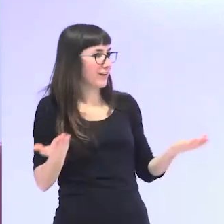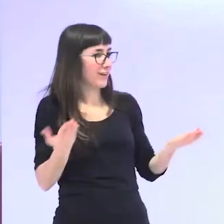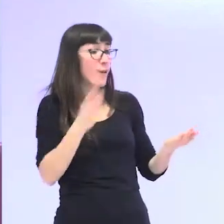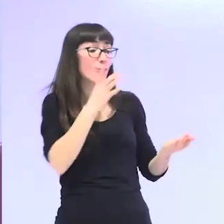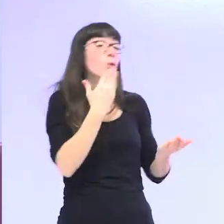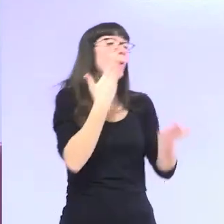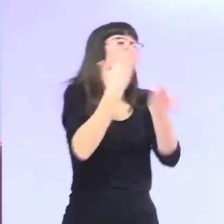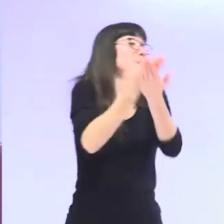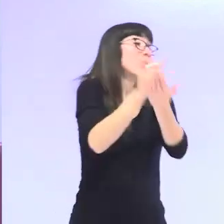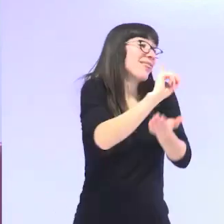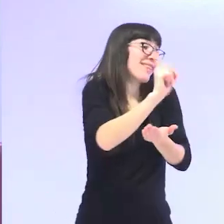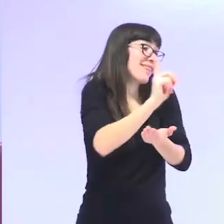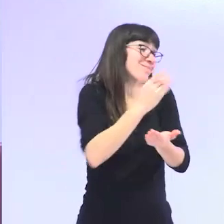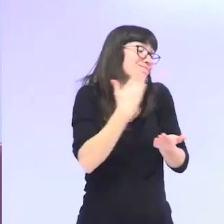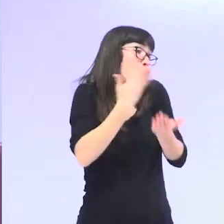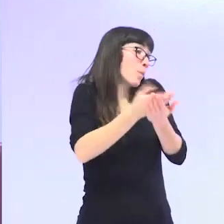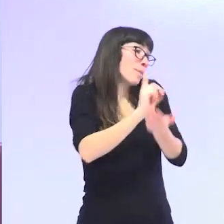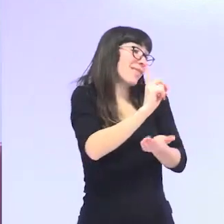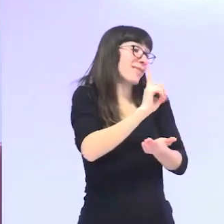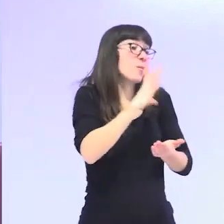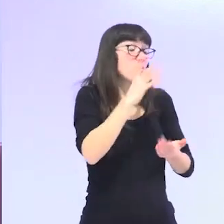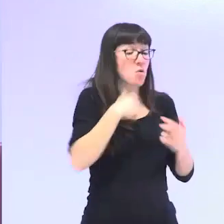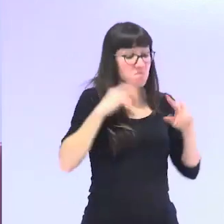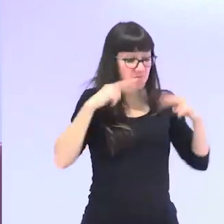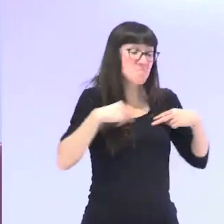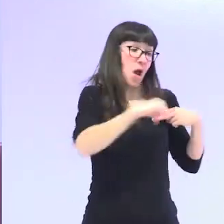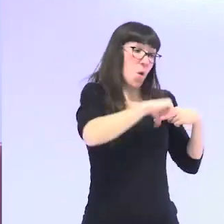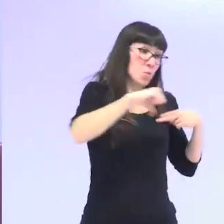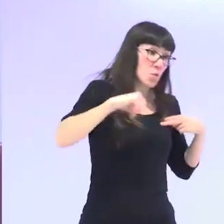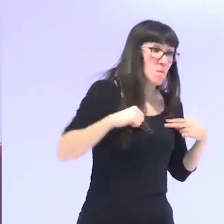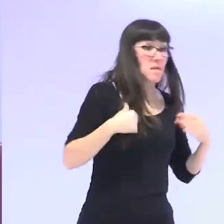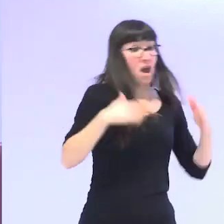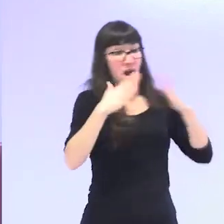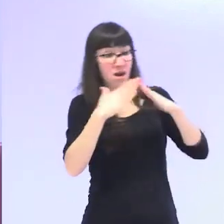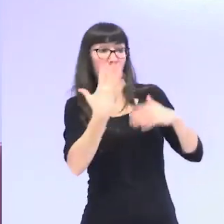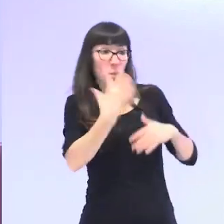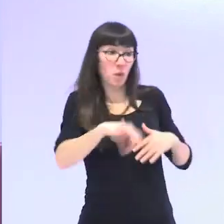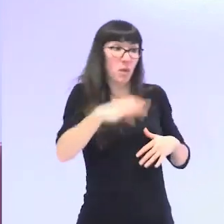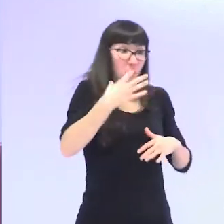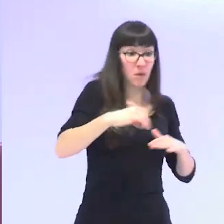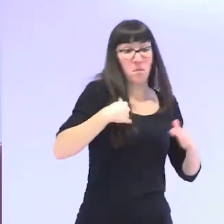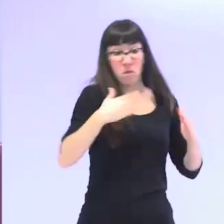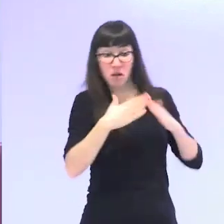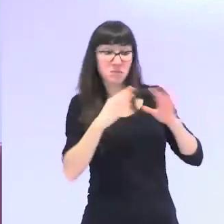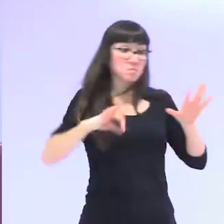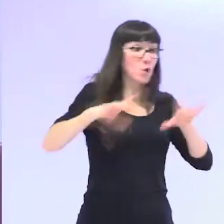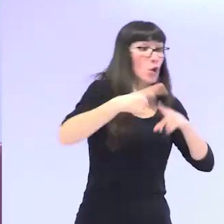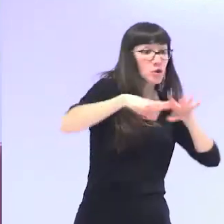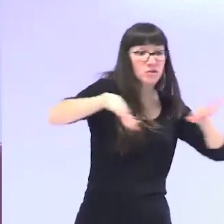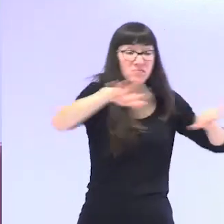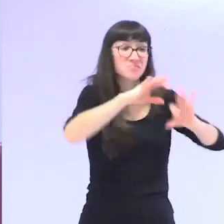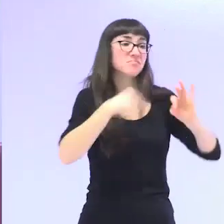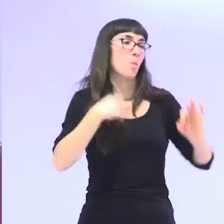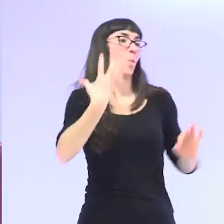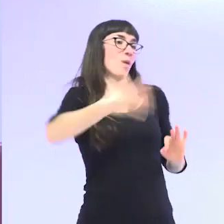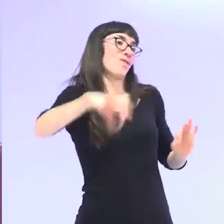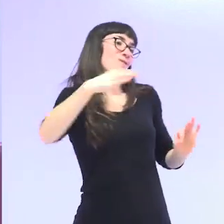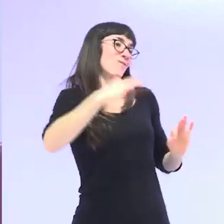lo piden porque son tienen mayor autonomía porque se defienden mucho mejor en las actividades domésticas